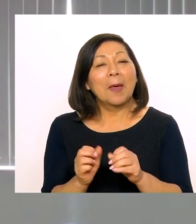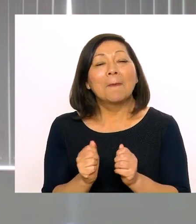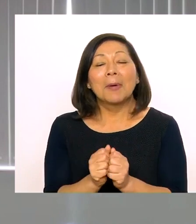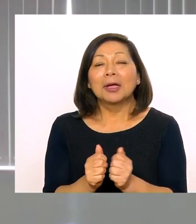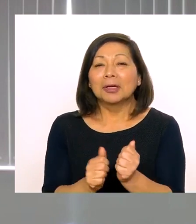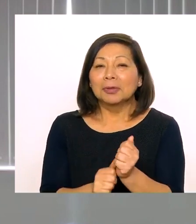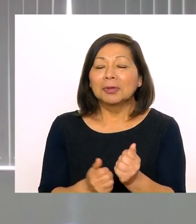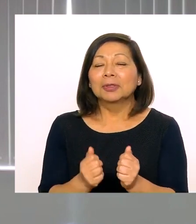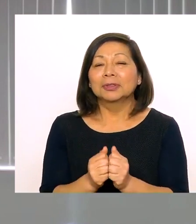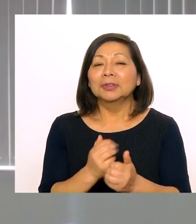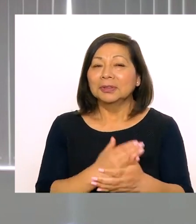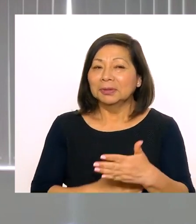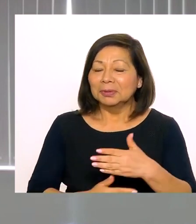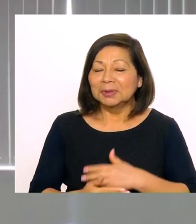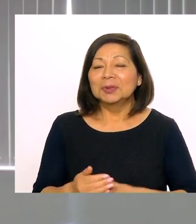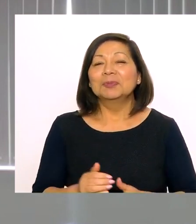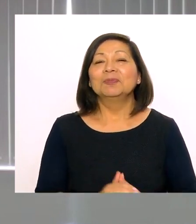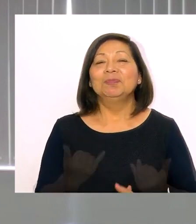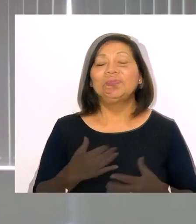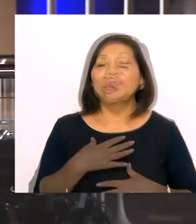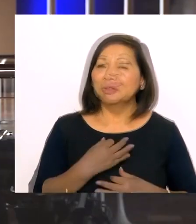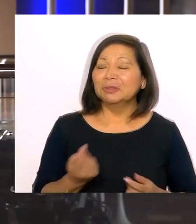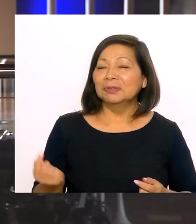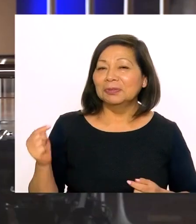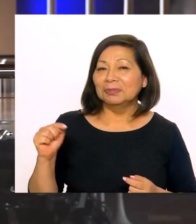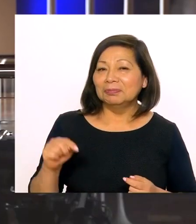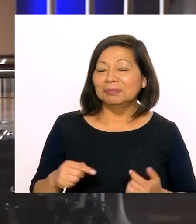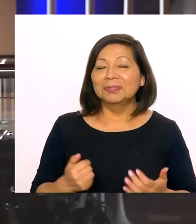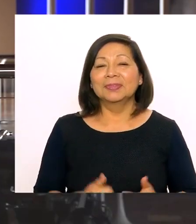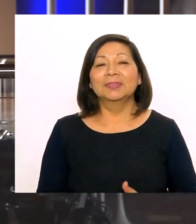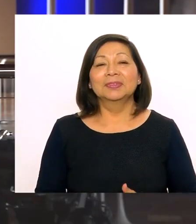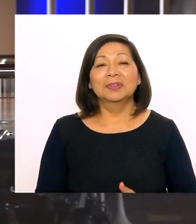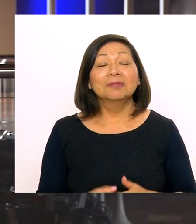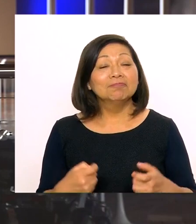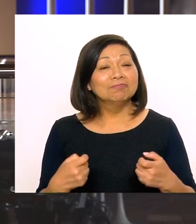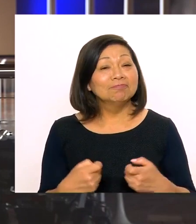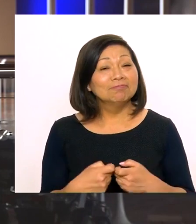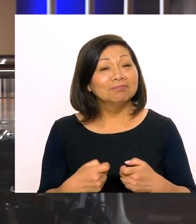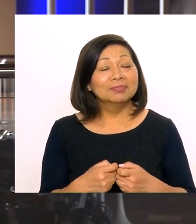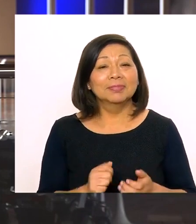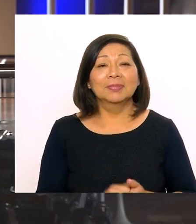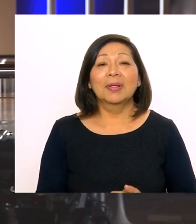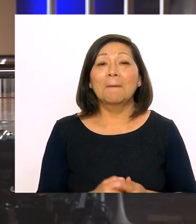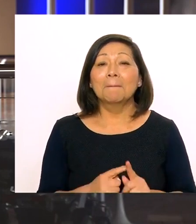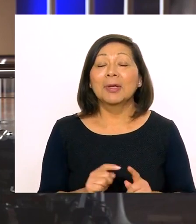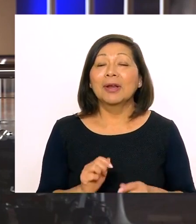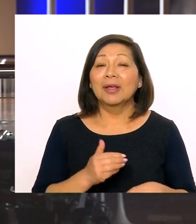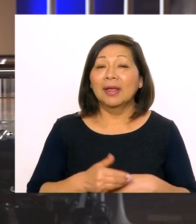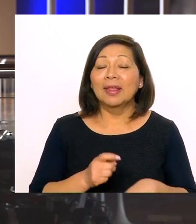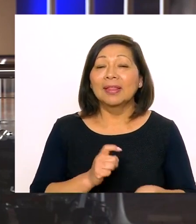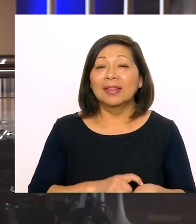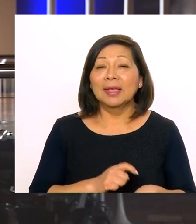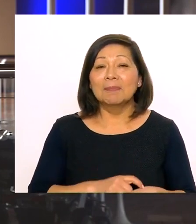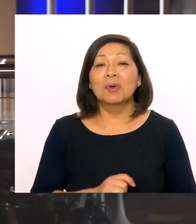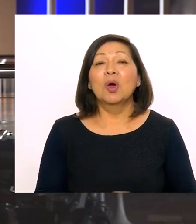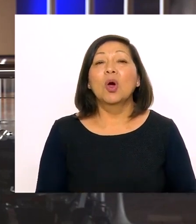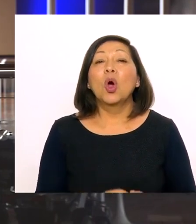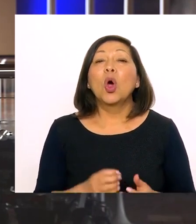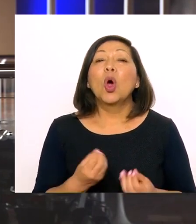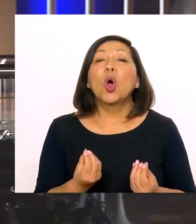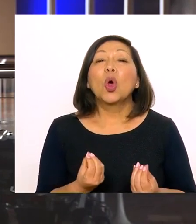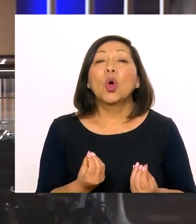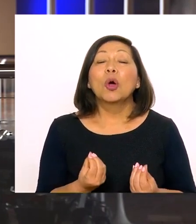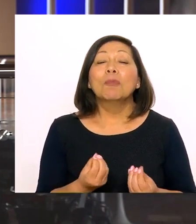nuestros hermanos con discapacidad. Así es. Y es un gusto tenerlo aquí en el programa de esta manera virtual, por lo menos,